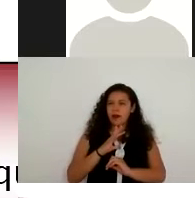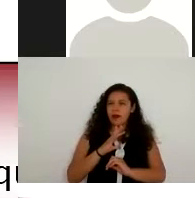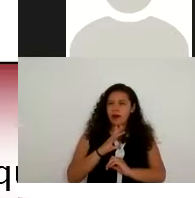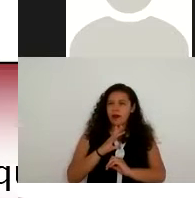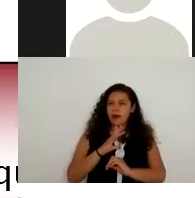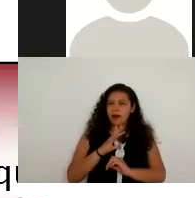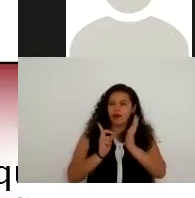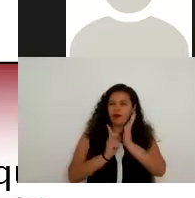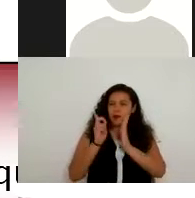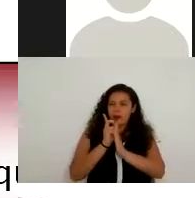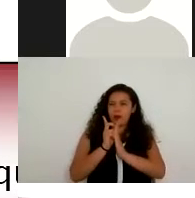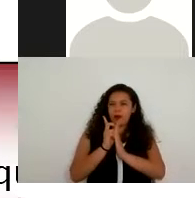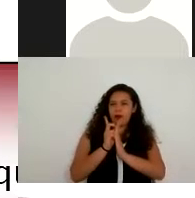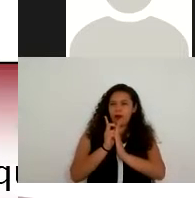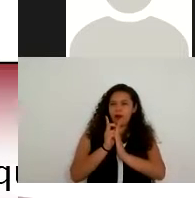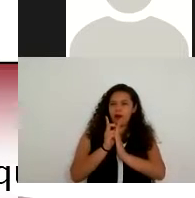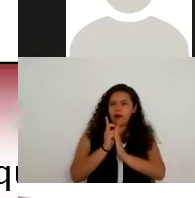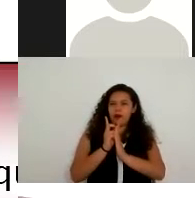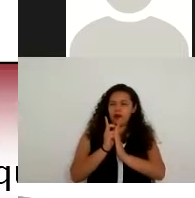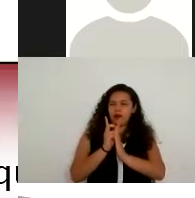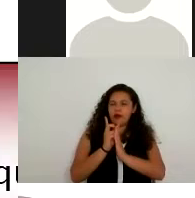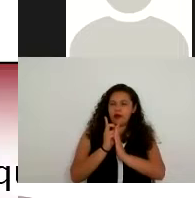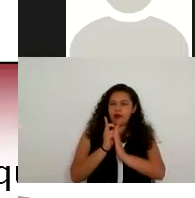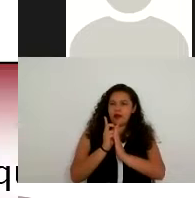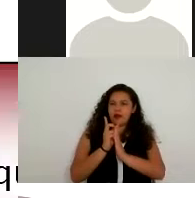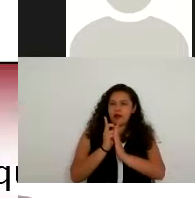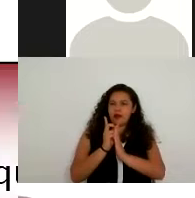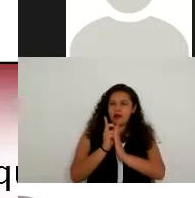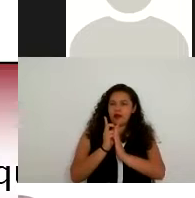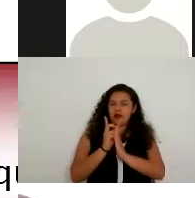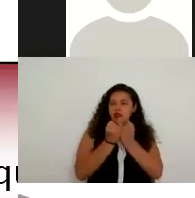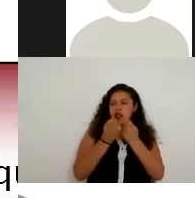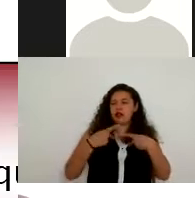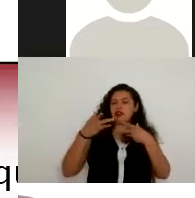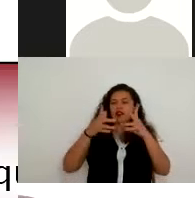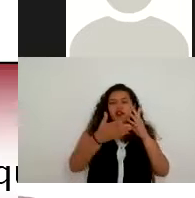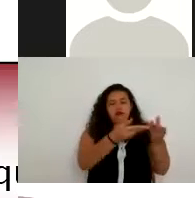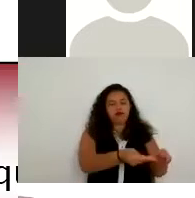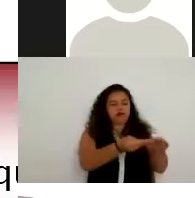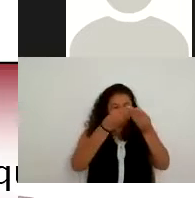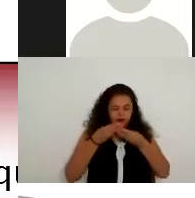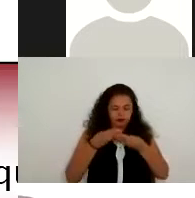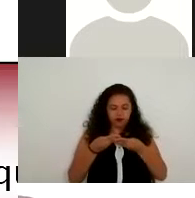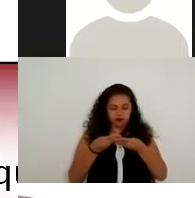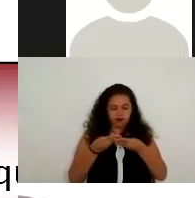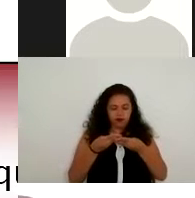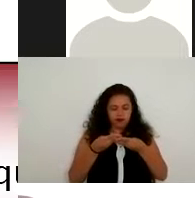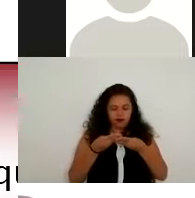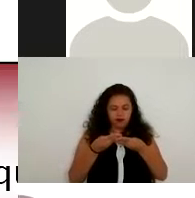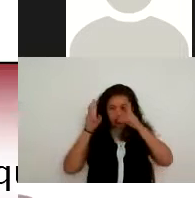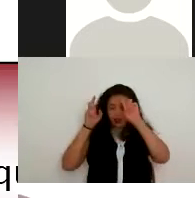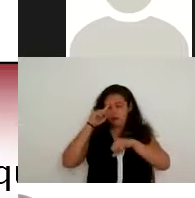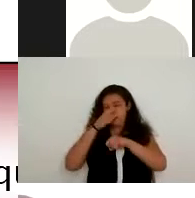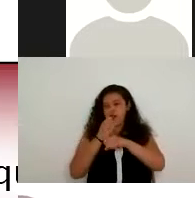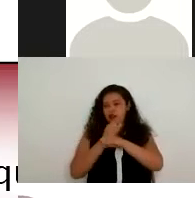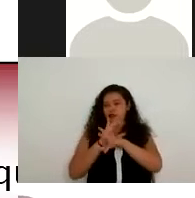pues igual que las personas que reciben estas solicitudes procuren adentrarse un poco más en el tema de los datos personales